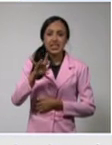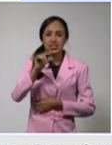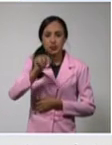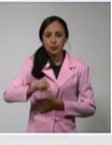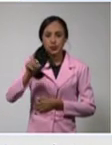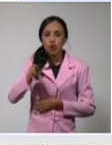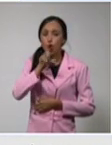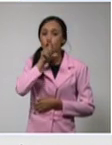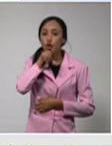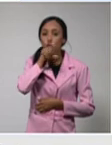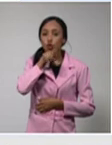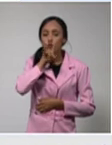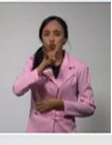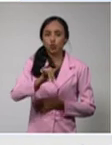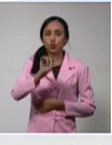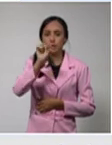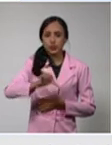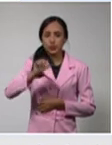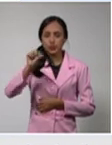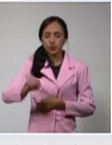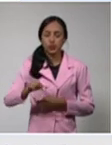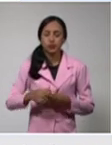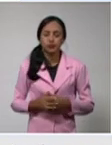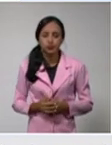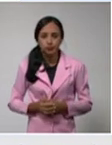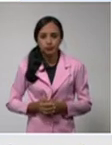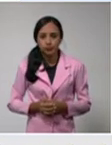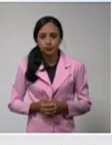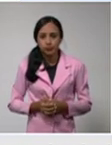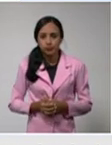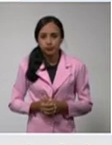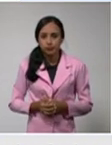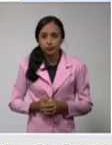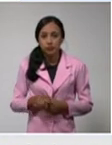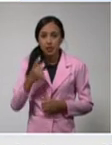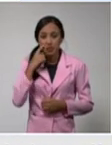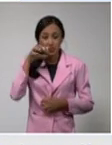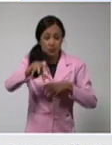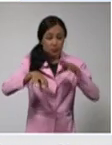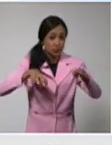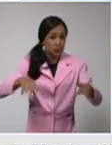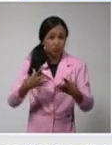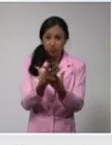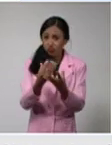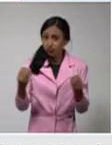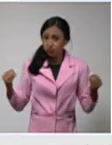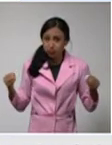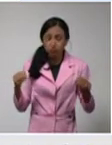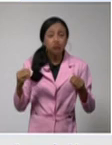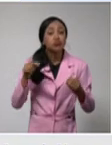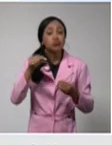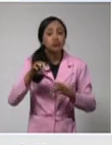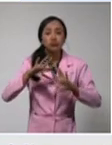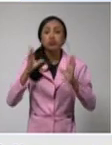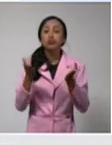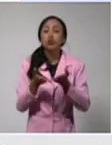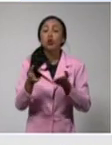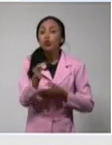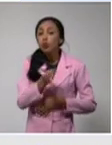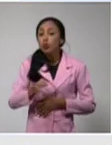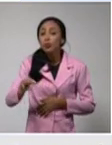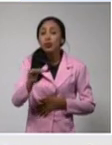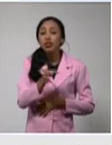Cotorro, 9. Como les comentaba, una dispersión en todos sus municipios y con cifras